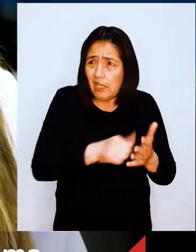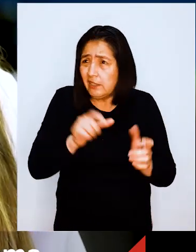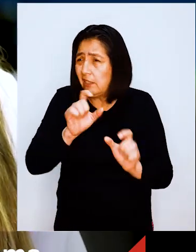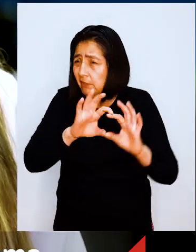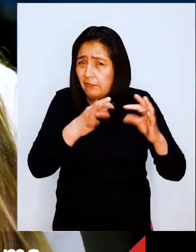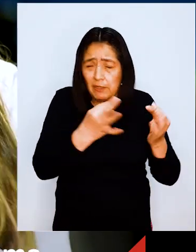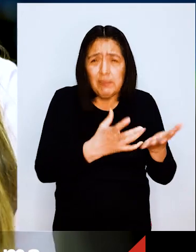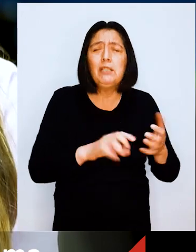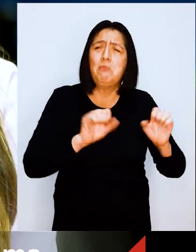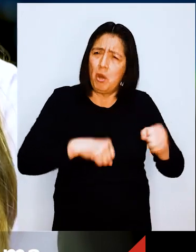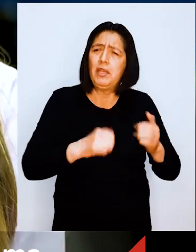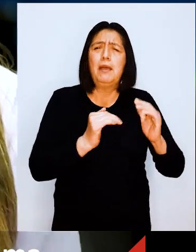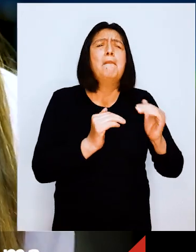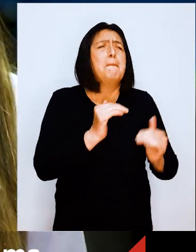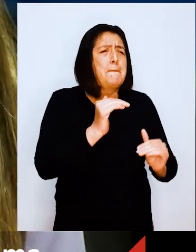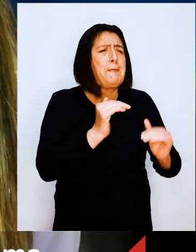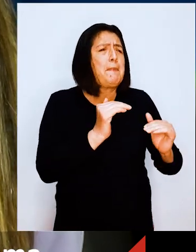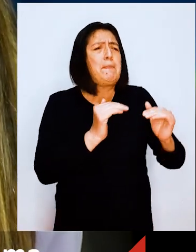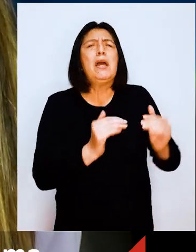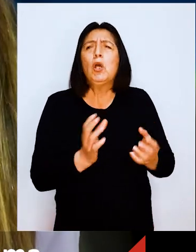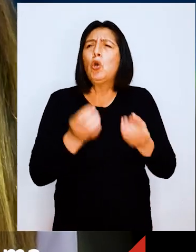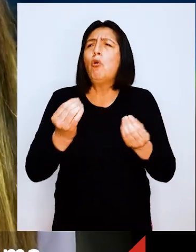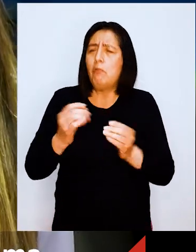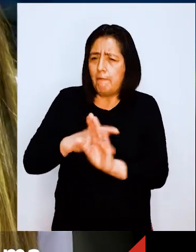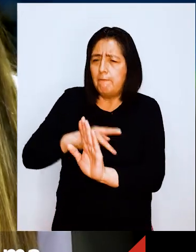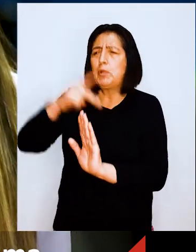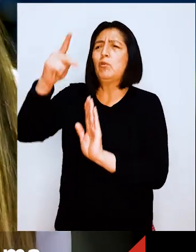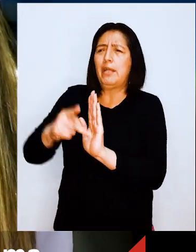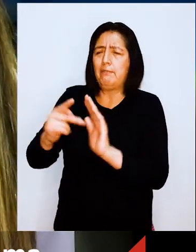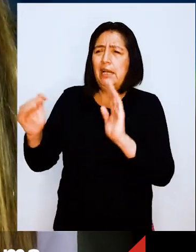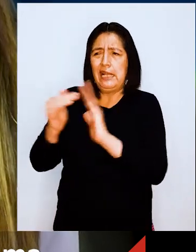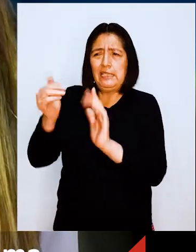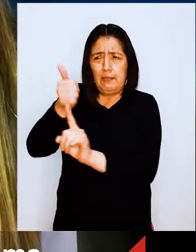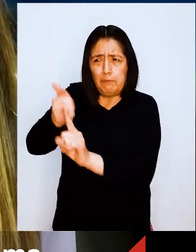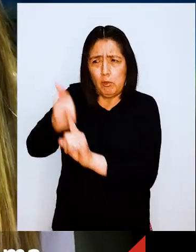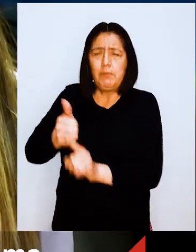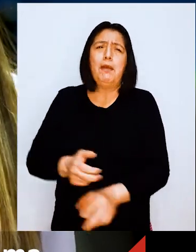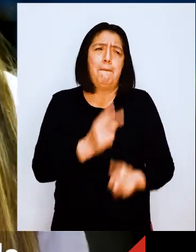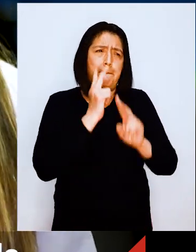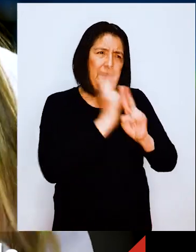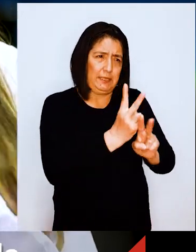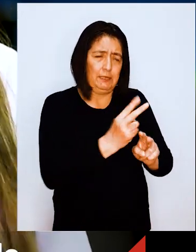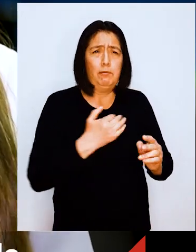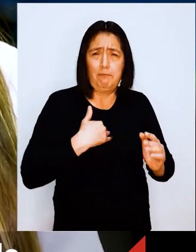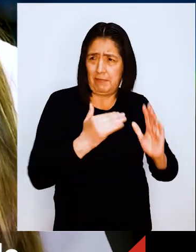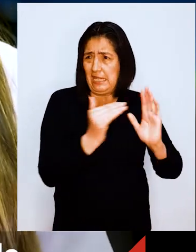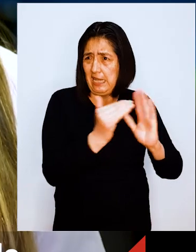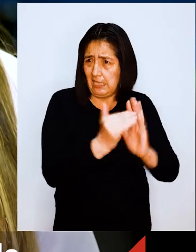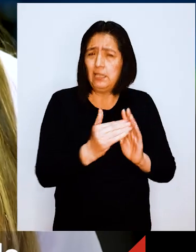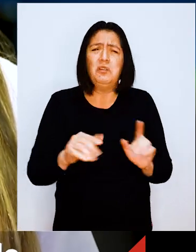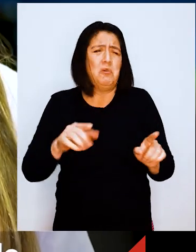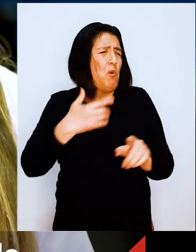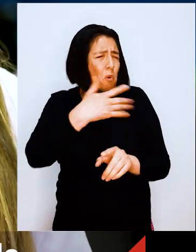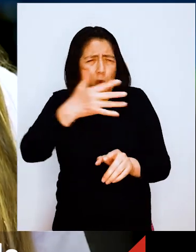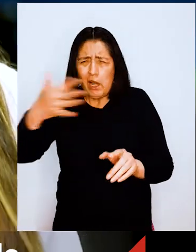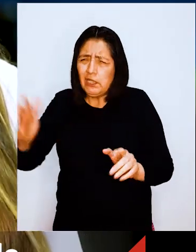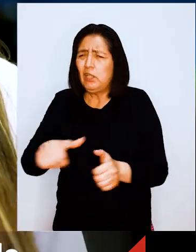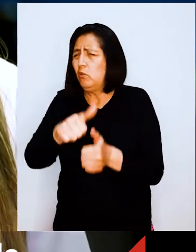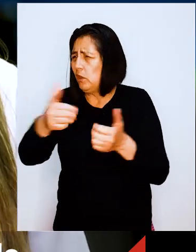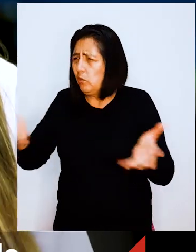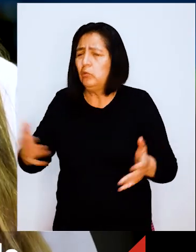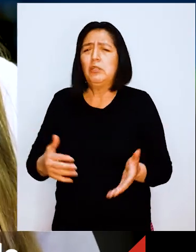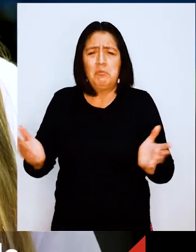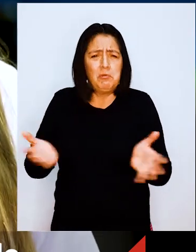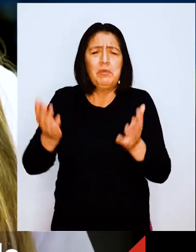habitacional, ya sea a través del programa Teche Propio, el Crédito Mi Vivienda, así como cualquier otro producto